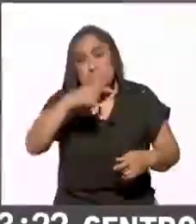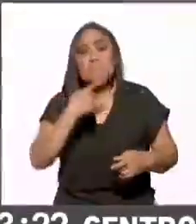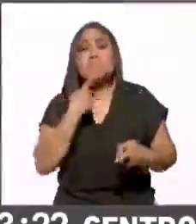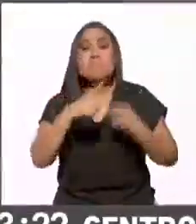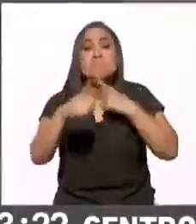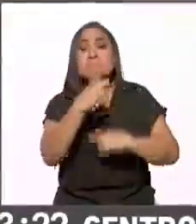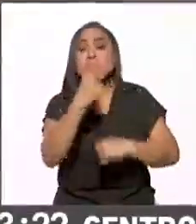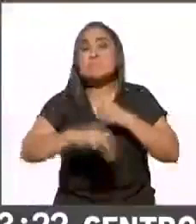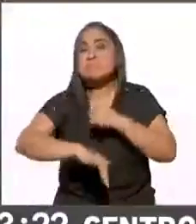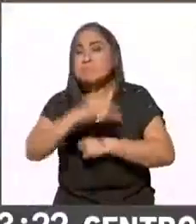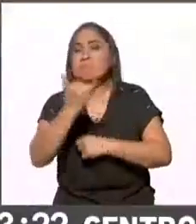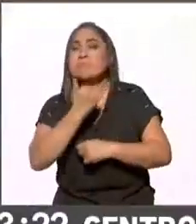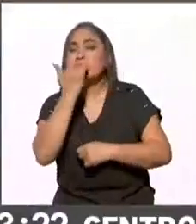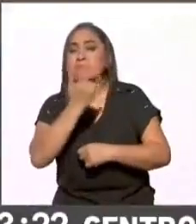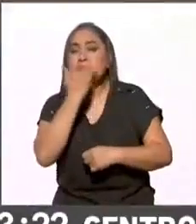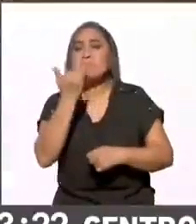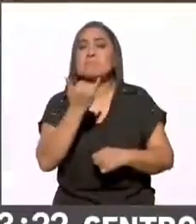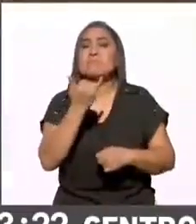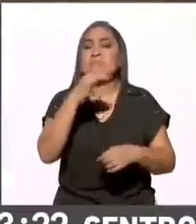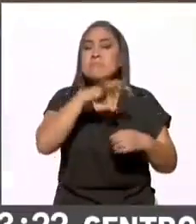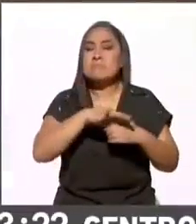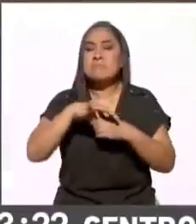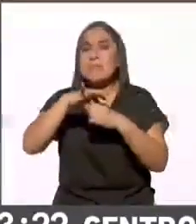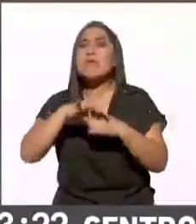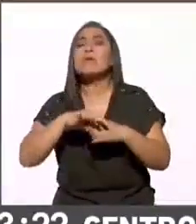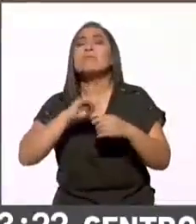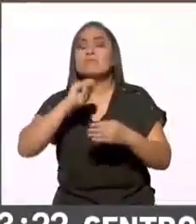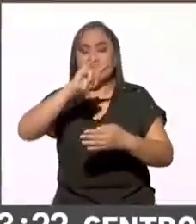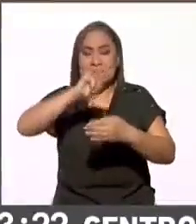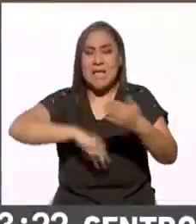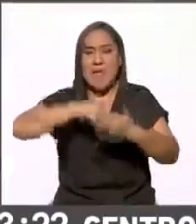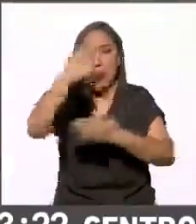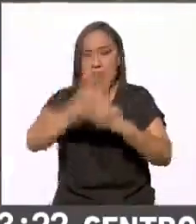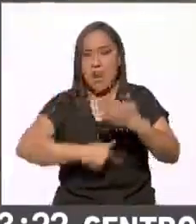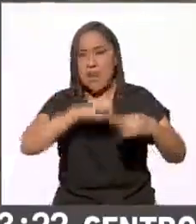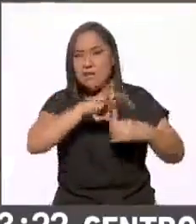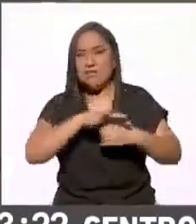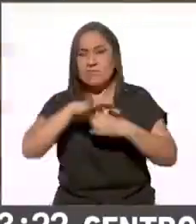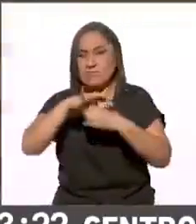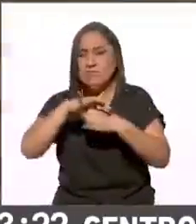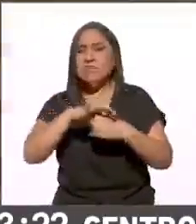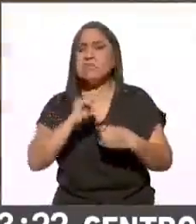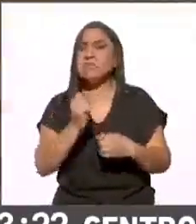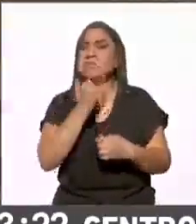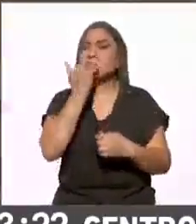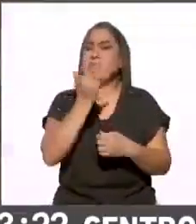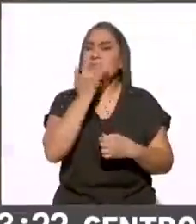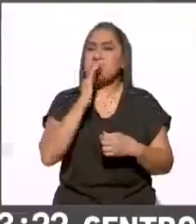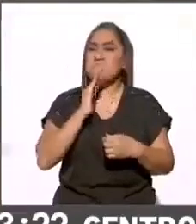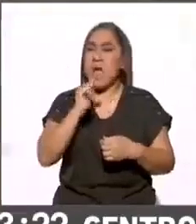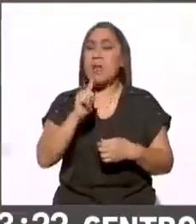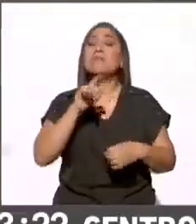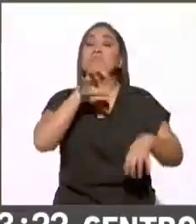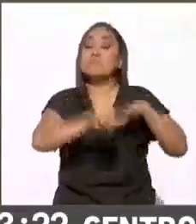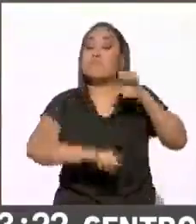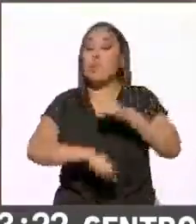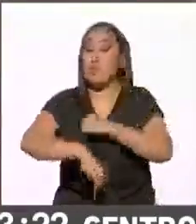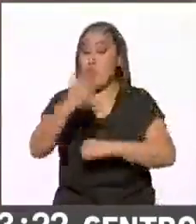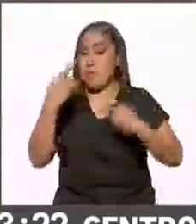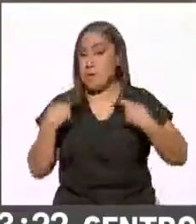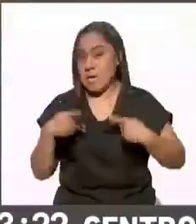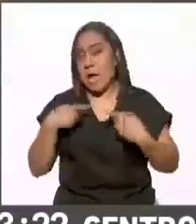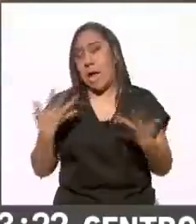probables delitos electorales por la alteración del padrón electoral, con 12 detenidos. Así lo informó su titular José